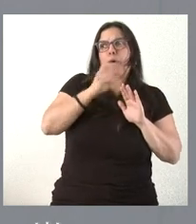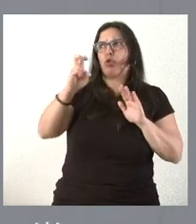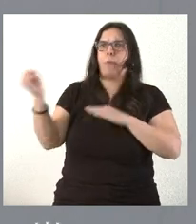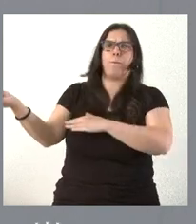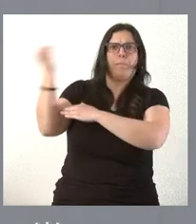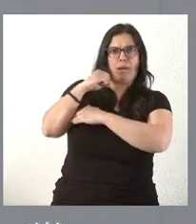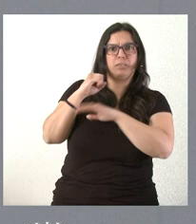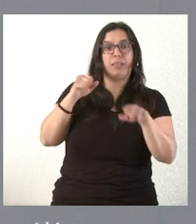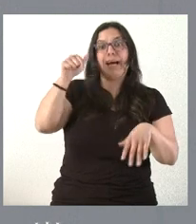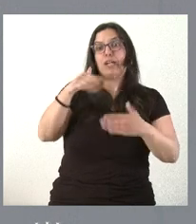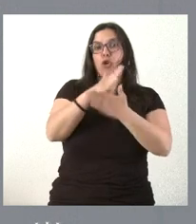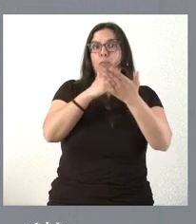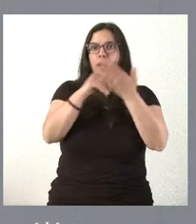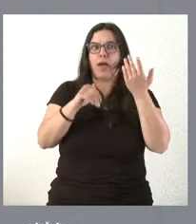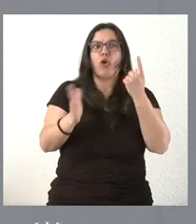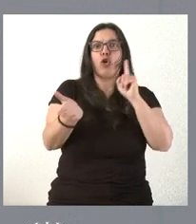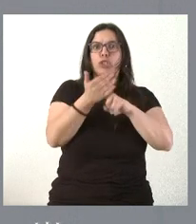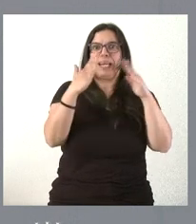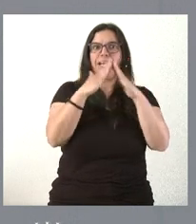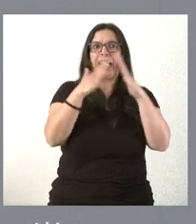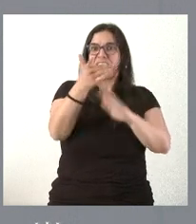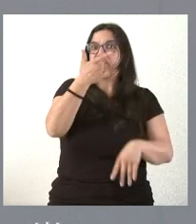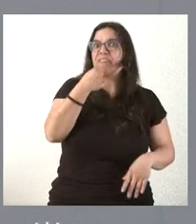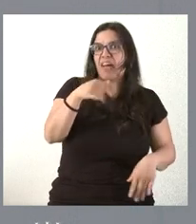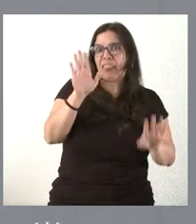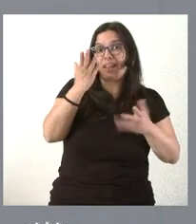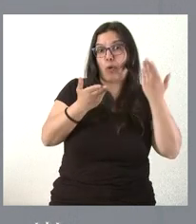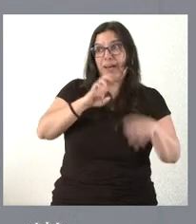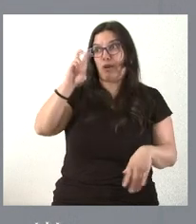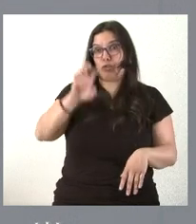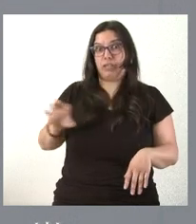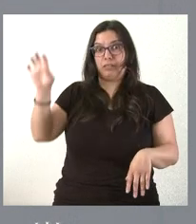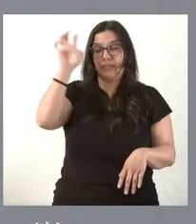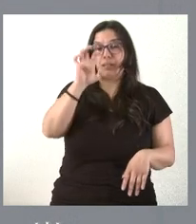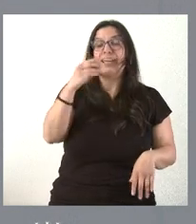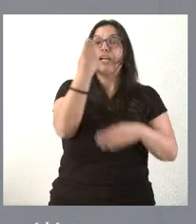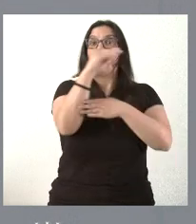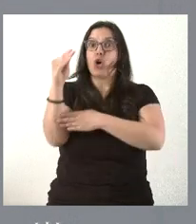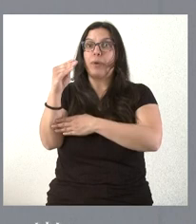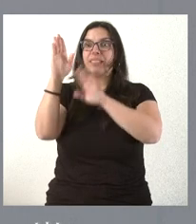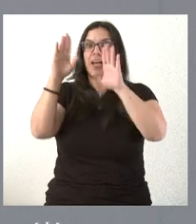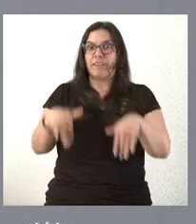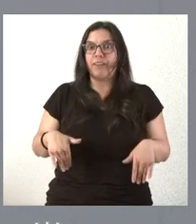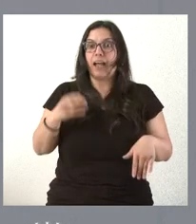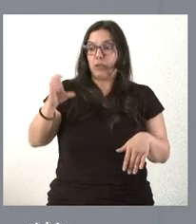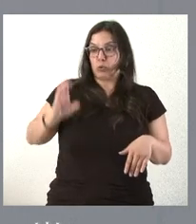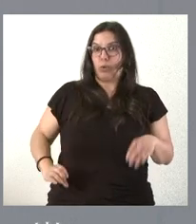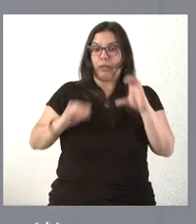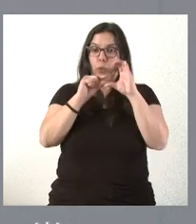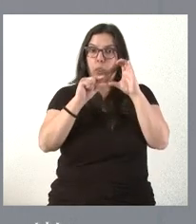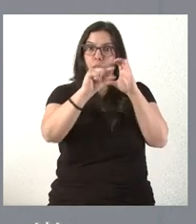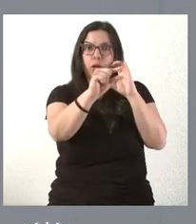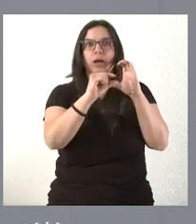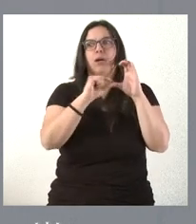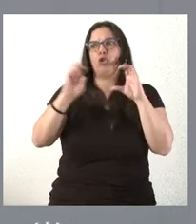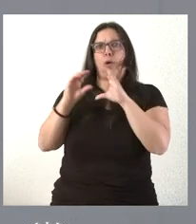más fácil acceder a una vivienda y donde los jóvenes y cualquier persona necesitan menos tiempo de su sueldo para poder adquirir una vivienda. Esa es la